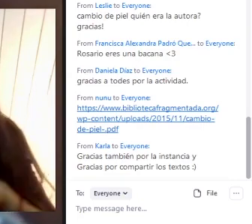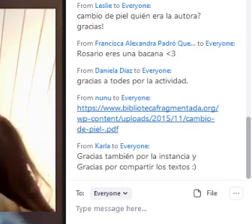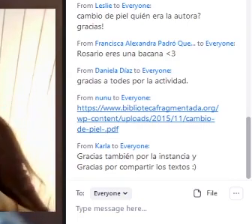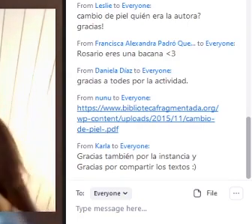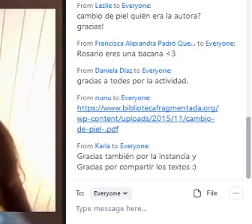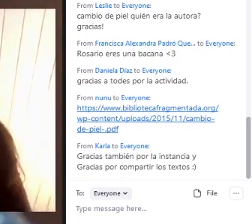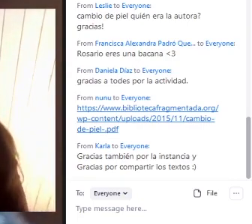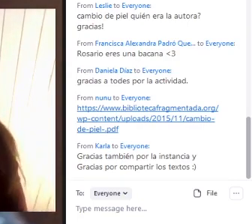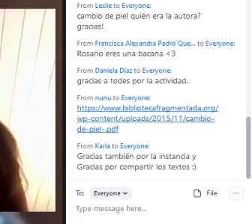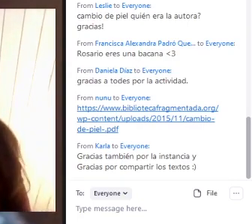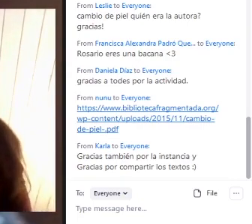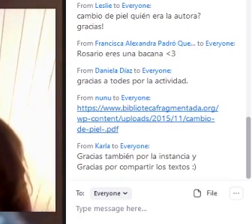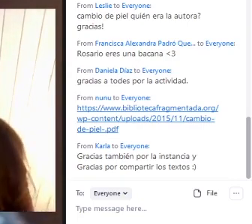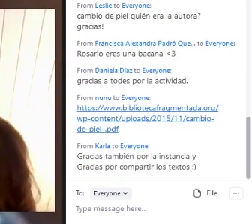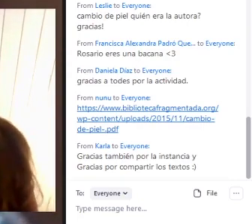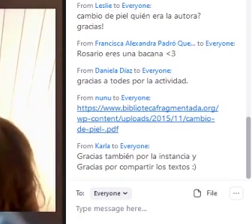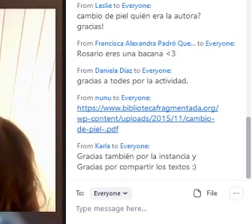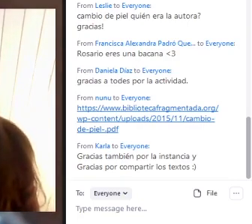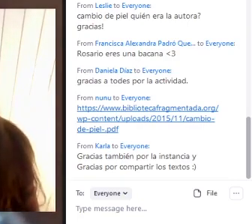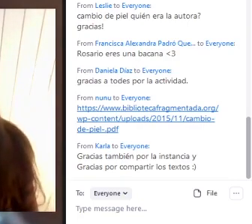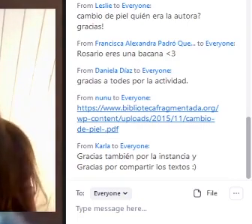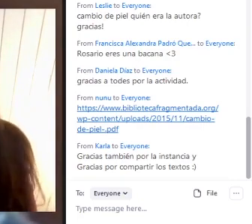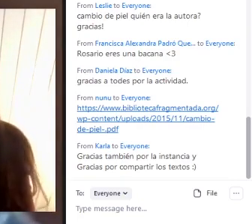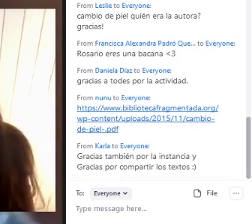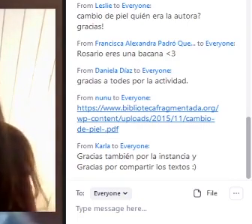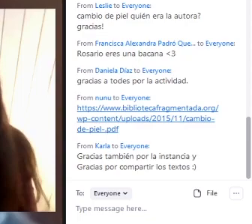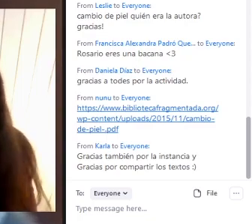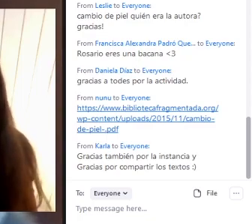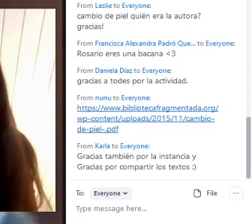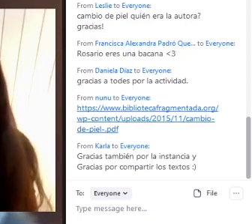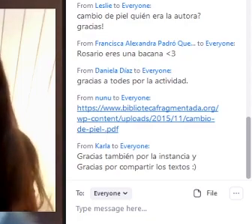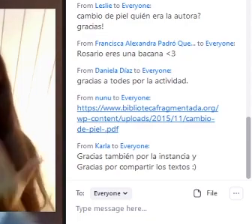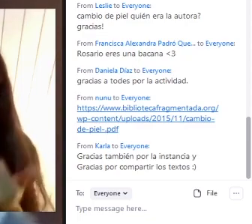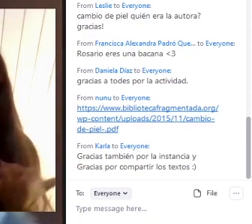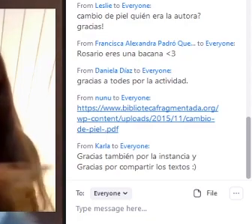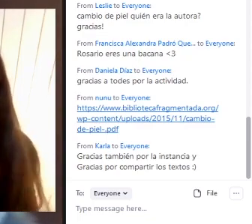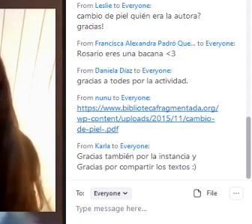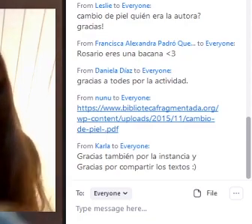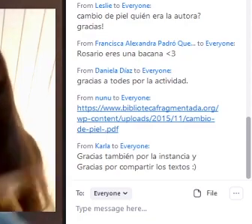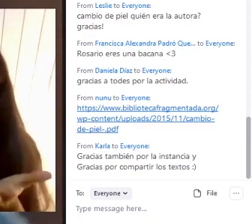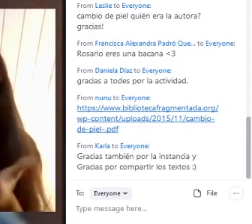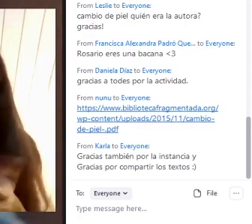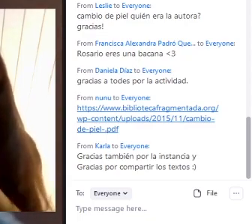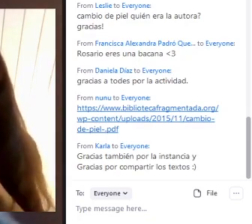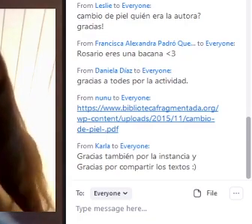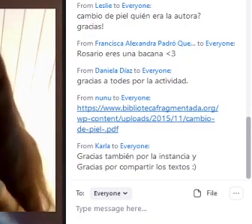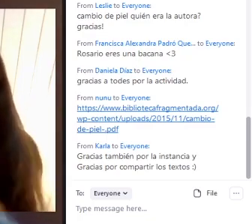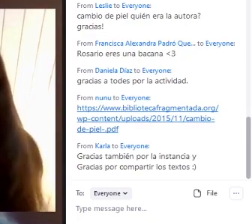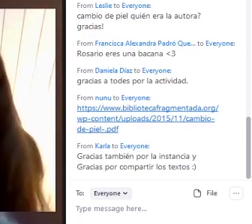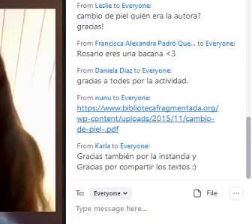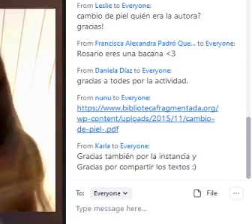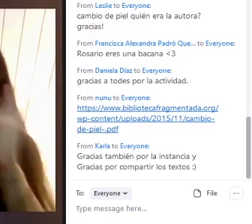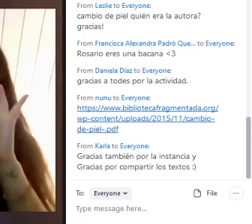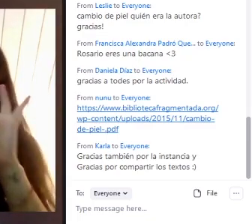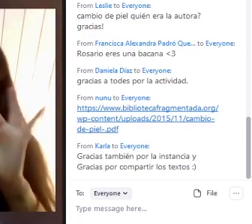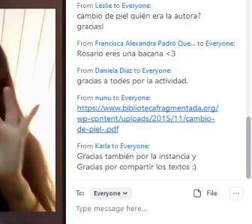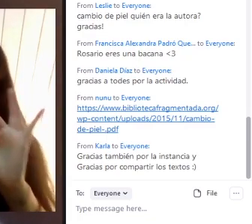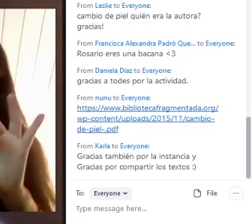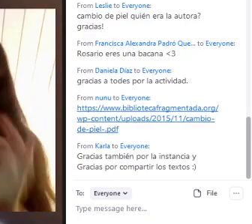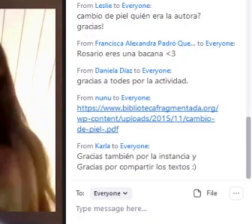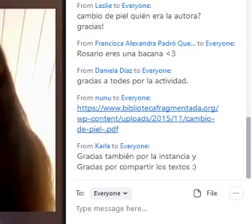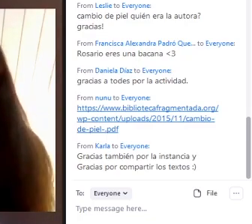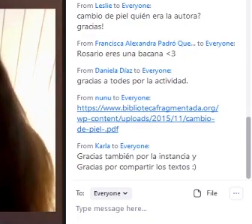conversamos También con Marcela La necesidad De concretarlo Así que También le agradezco Acá A mi colega Marcela Las gestiones Con